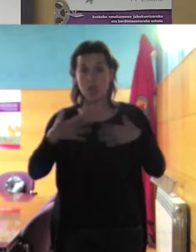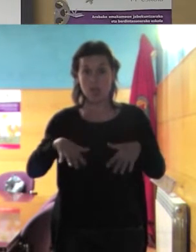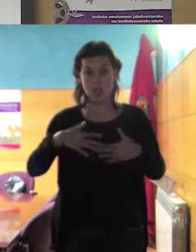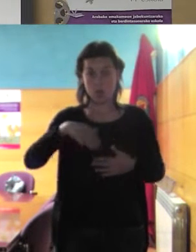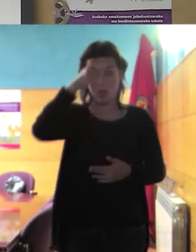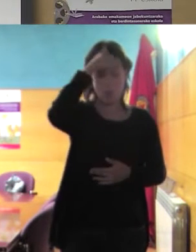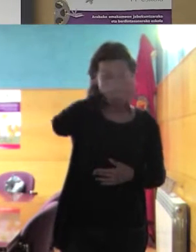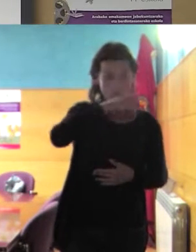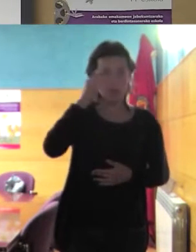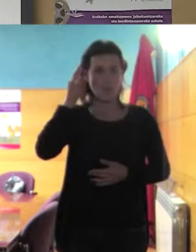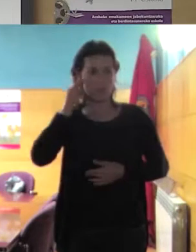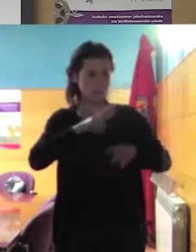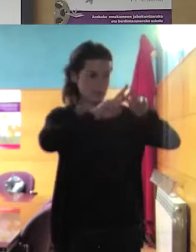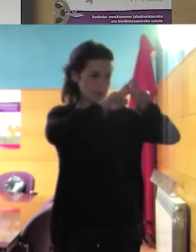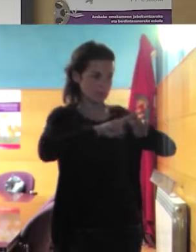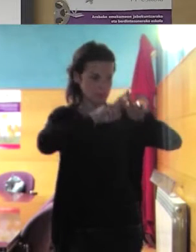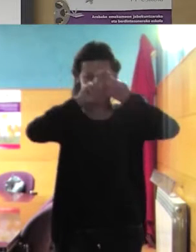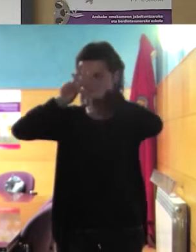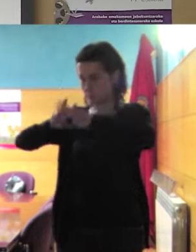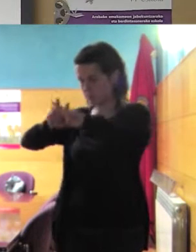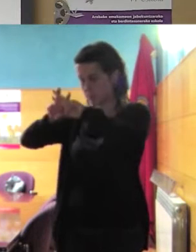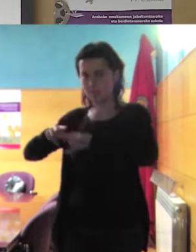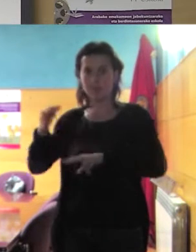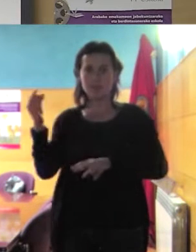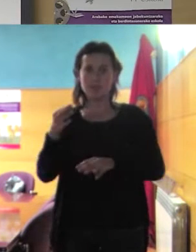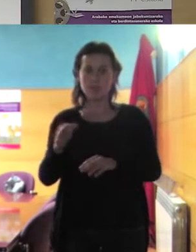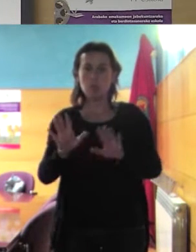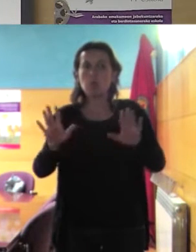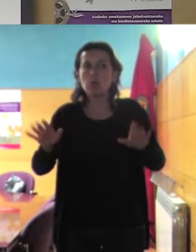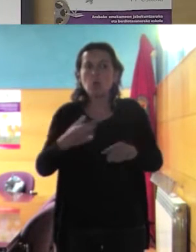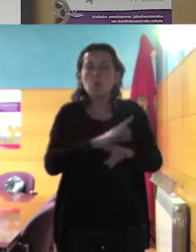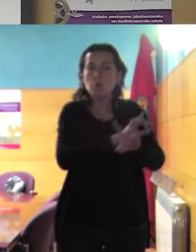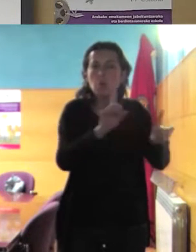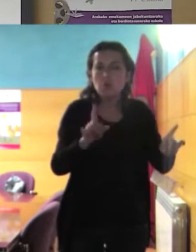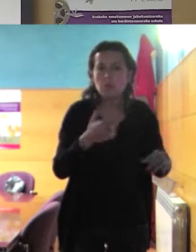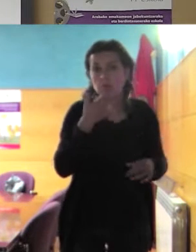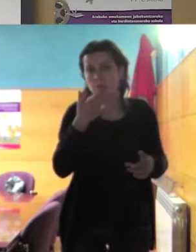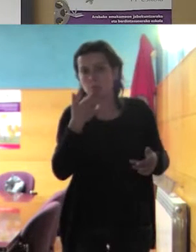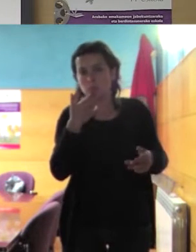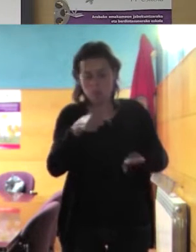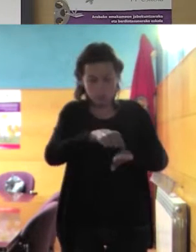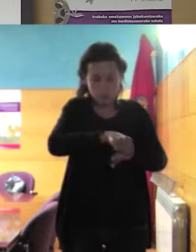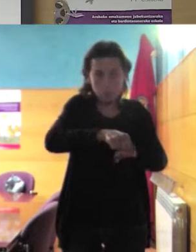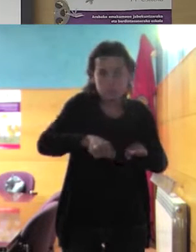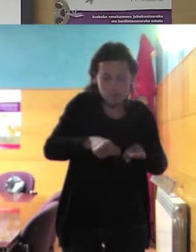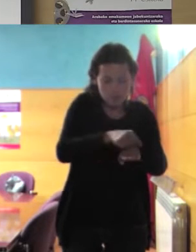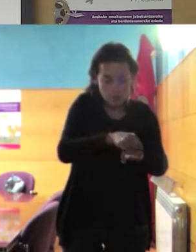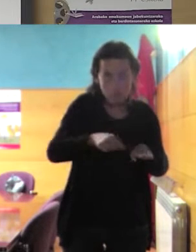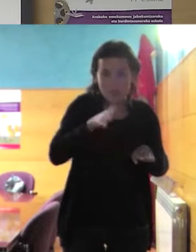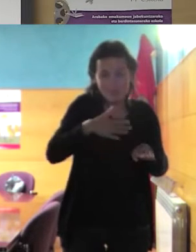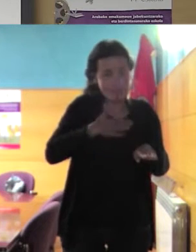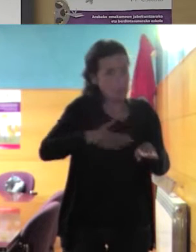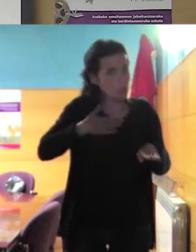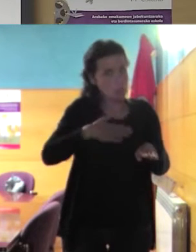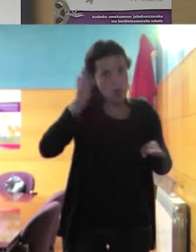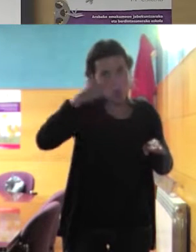análisis de ahí a prohibir las sandalias de tiras porque son más incómodas que